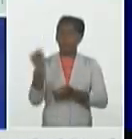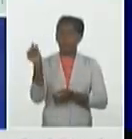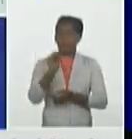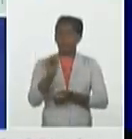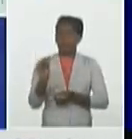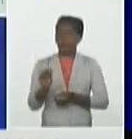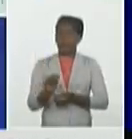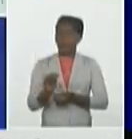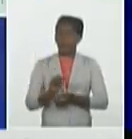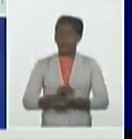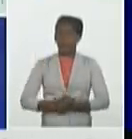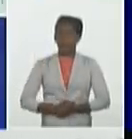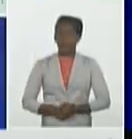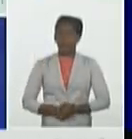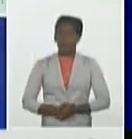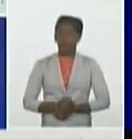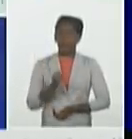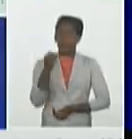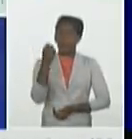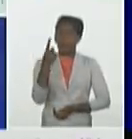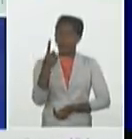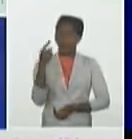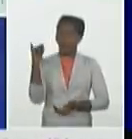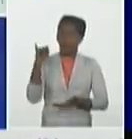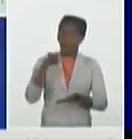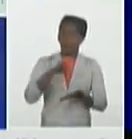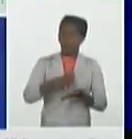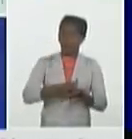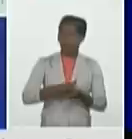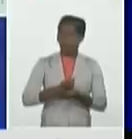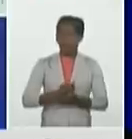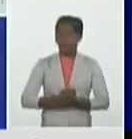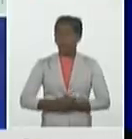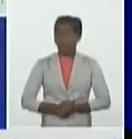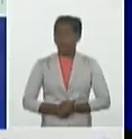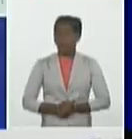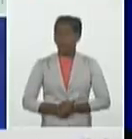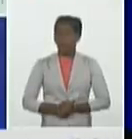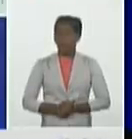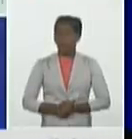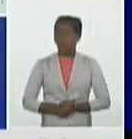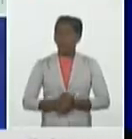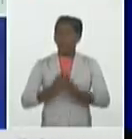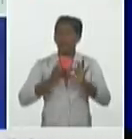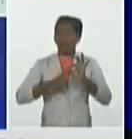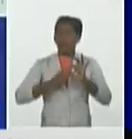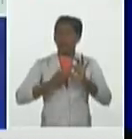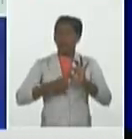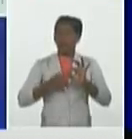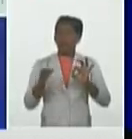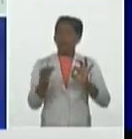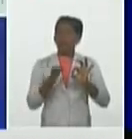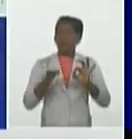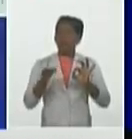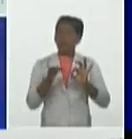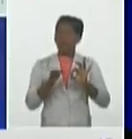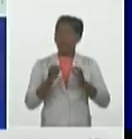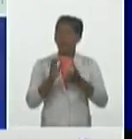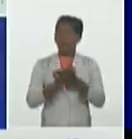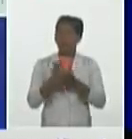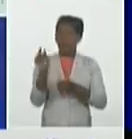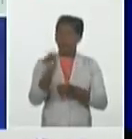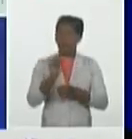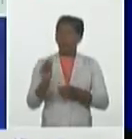caso importado estamos hablando de Quibicán el municipio de este paciente